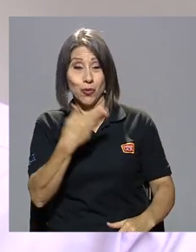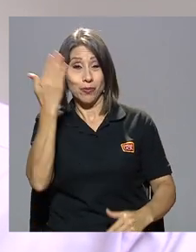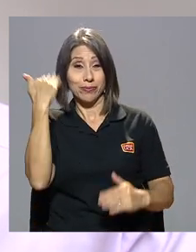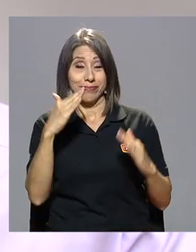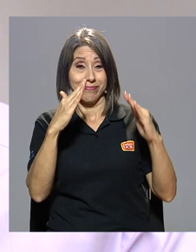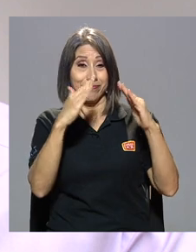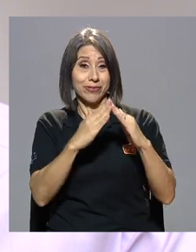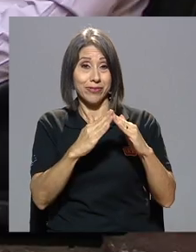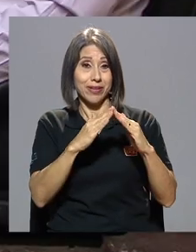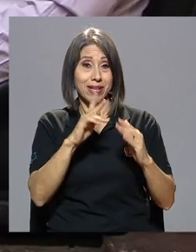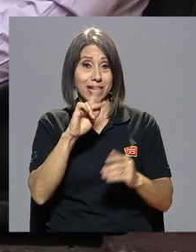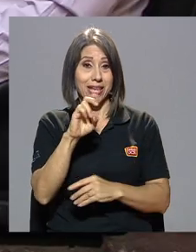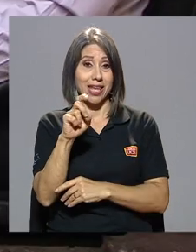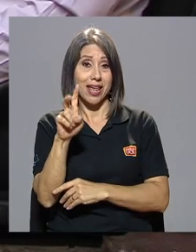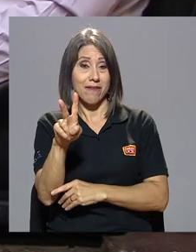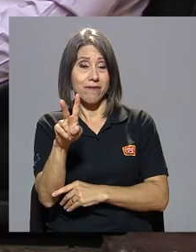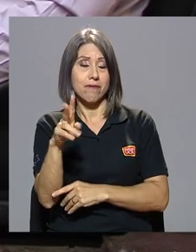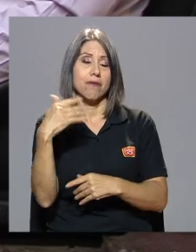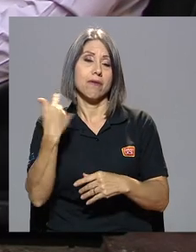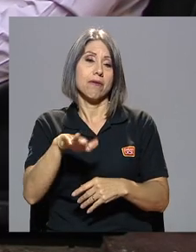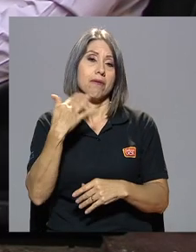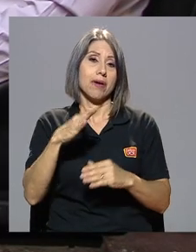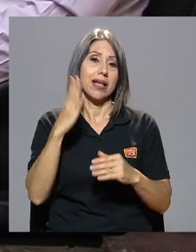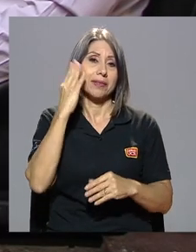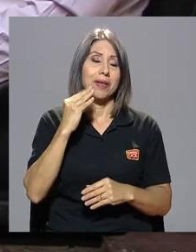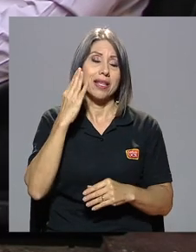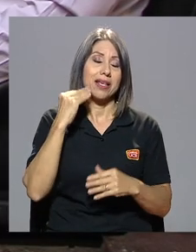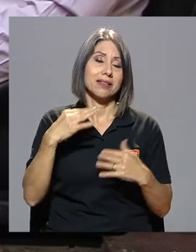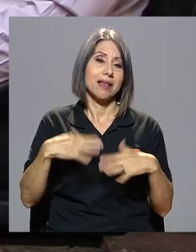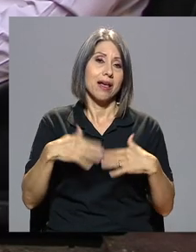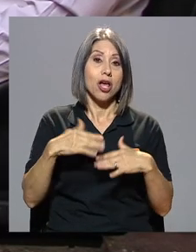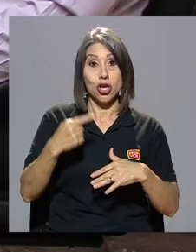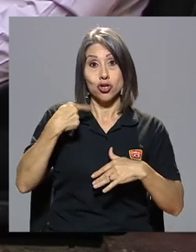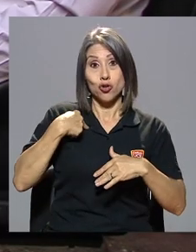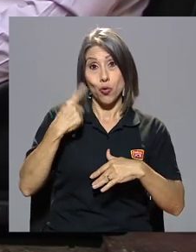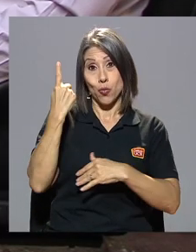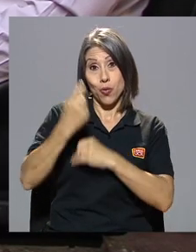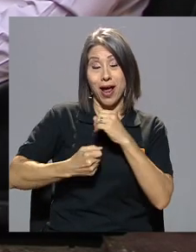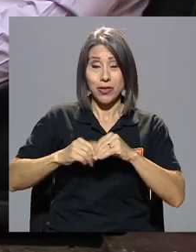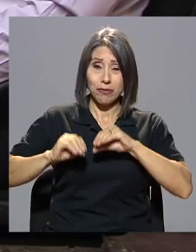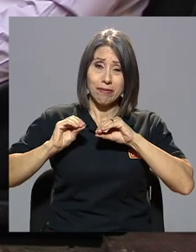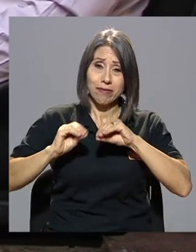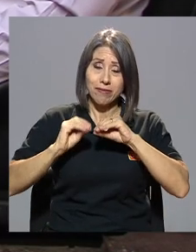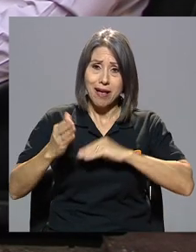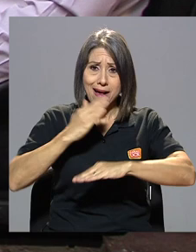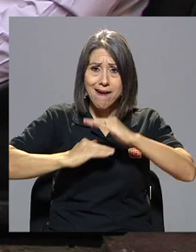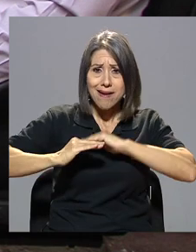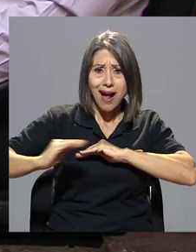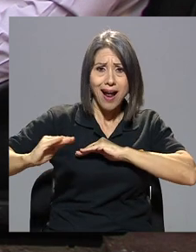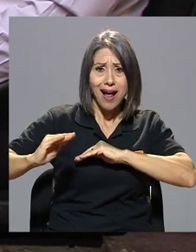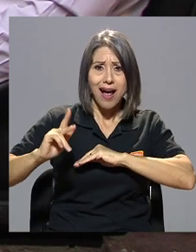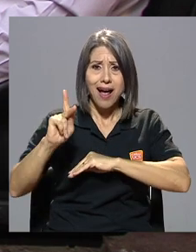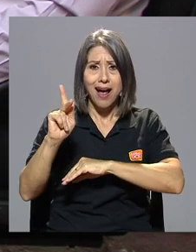vivido en Kiev fue una experiencia enorme di un año de clases de karate en Kiev cuando esto era algo que